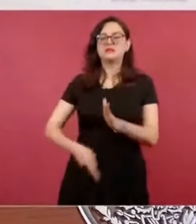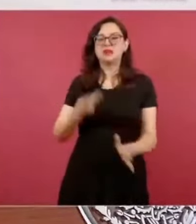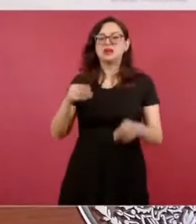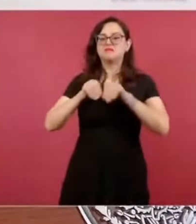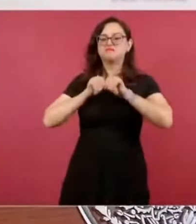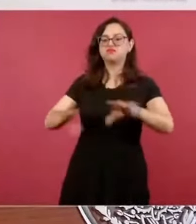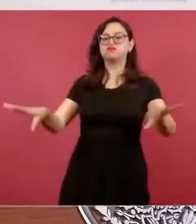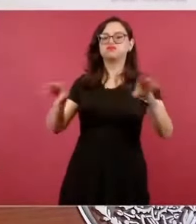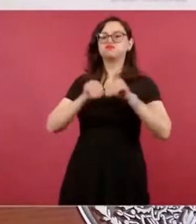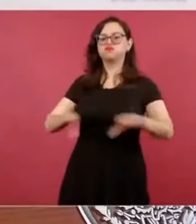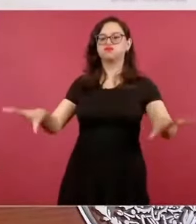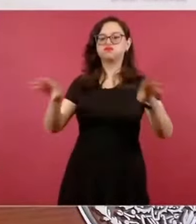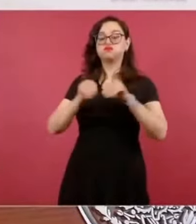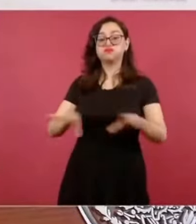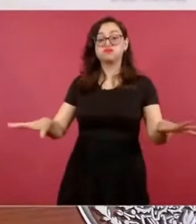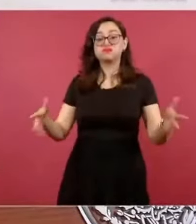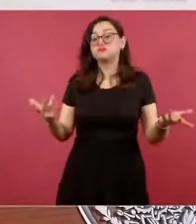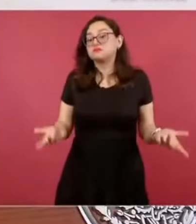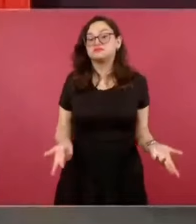redes sociales.